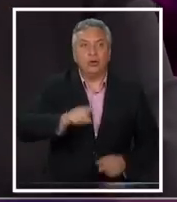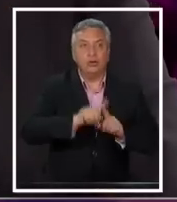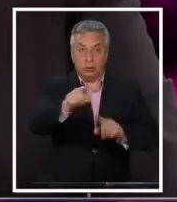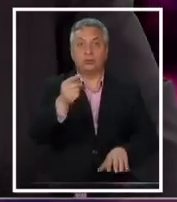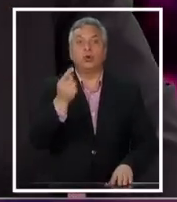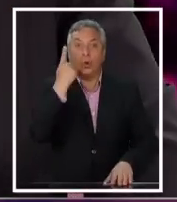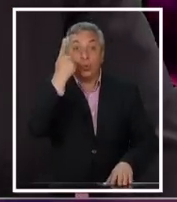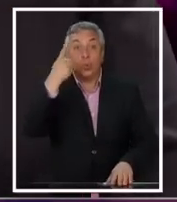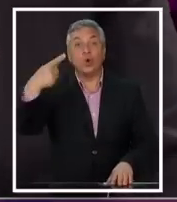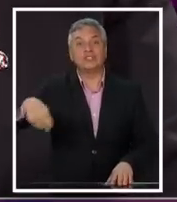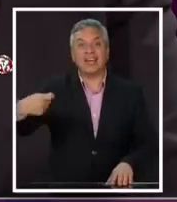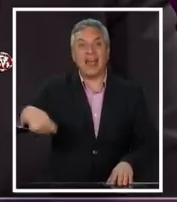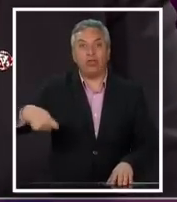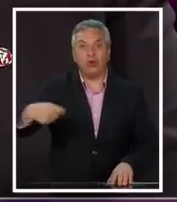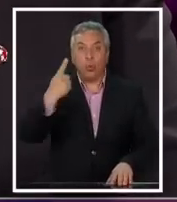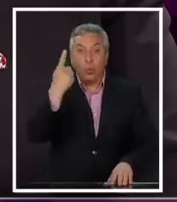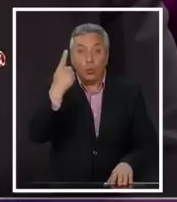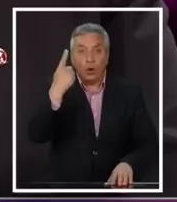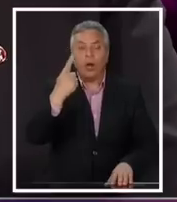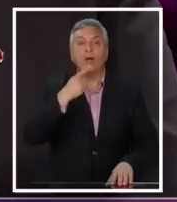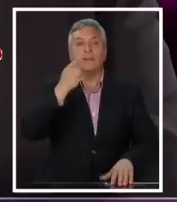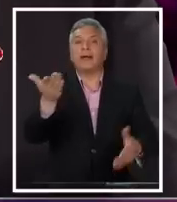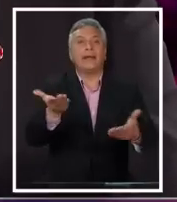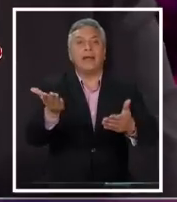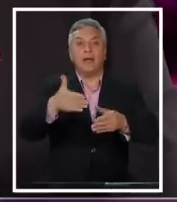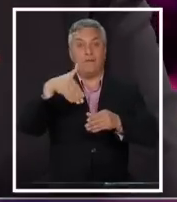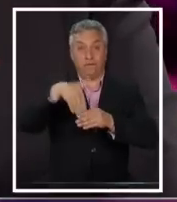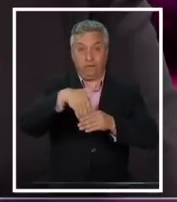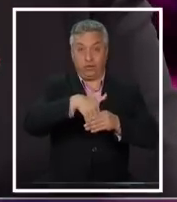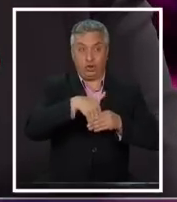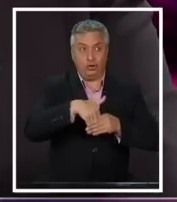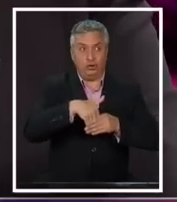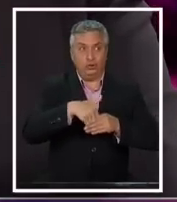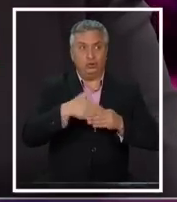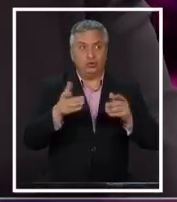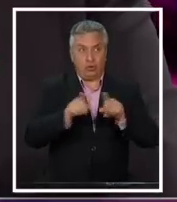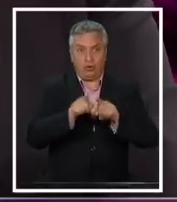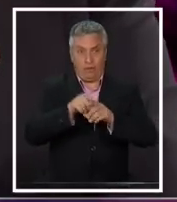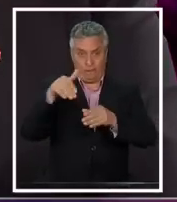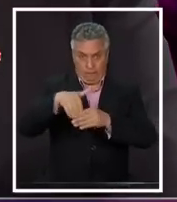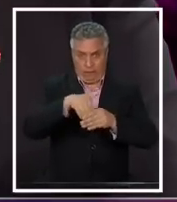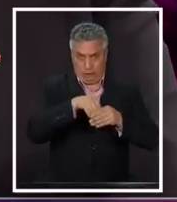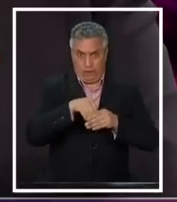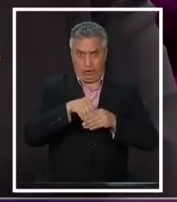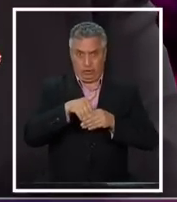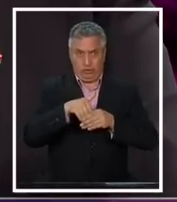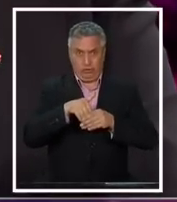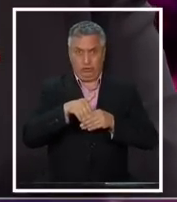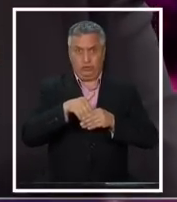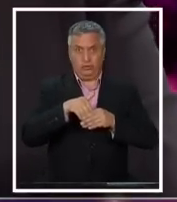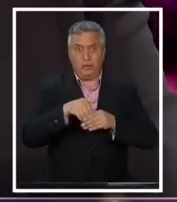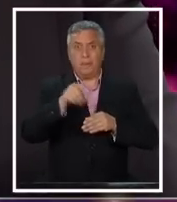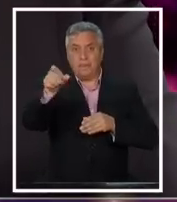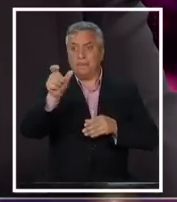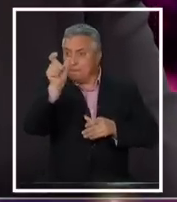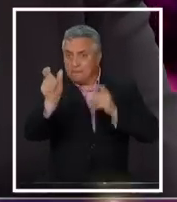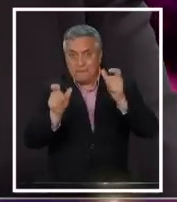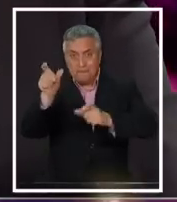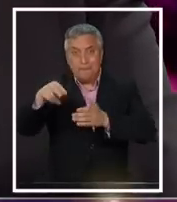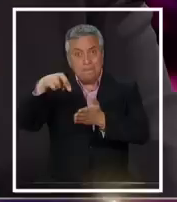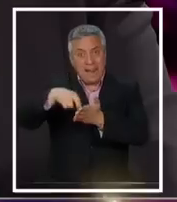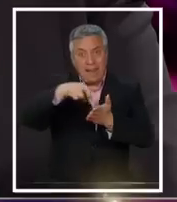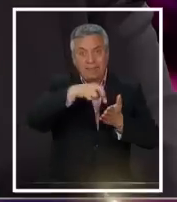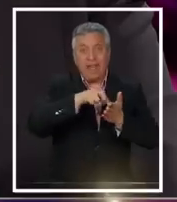diputados. Hay un senador. ¿Y qué es lo que ocurrió? Con los votos de los parlamentarios